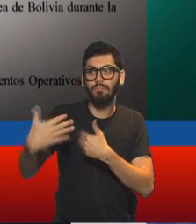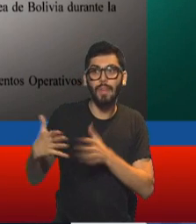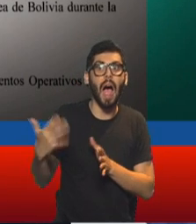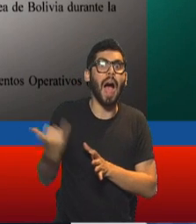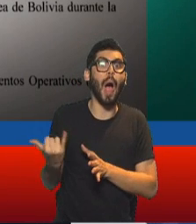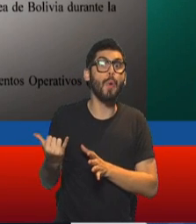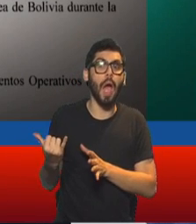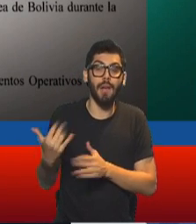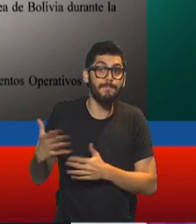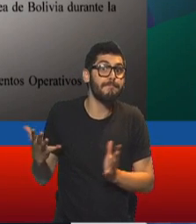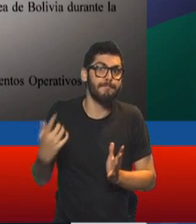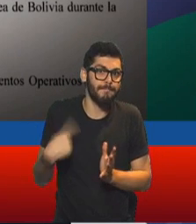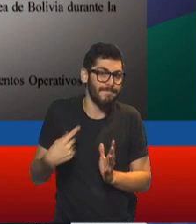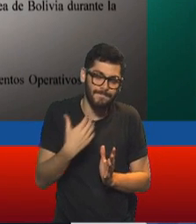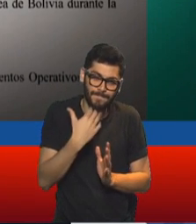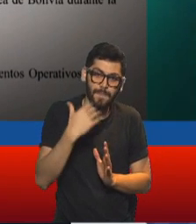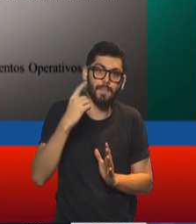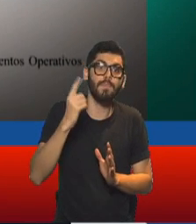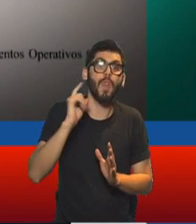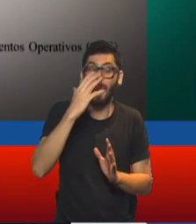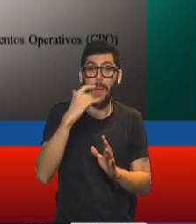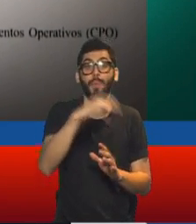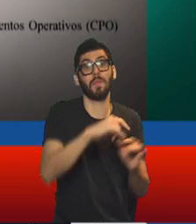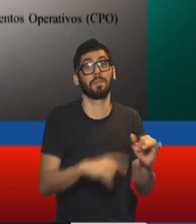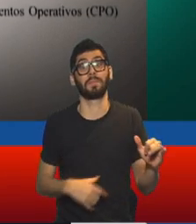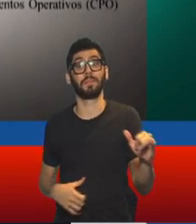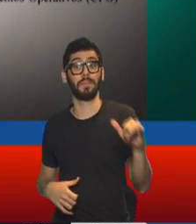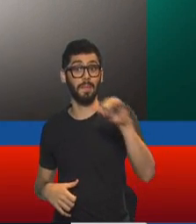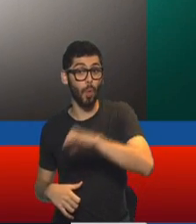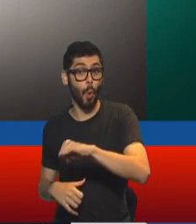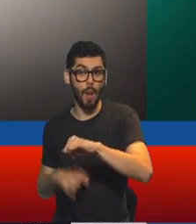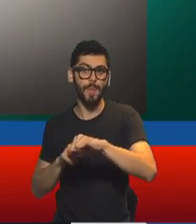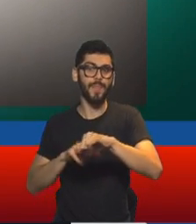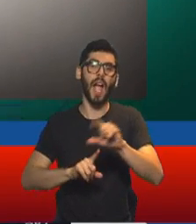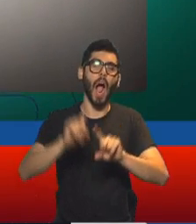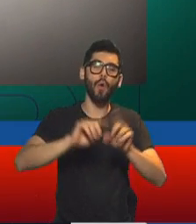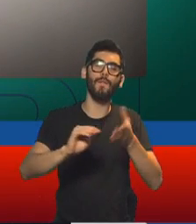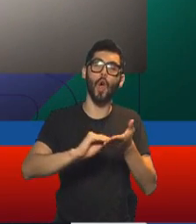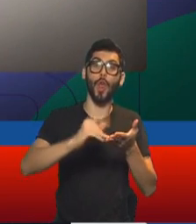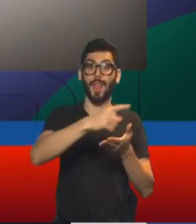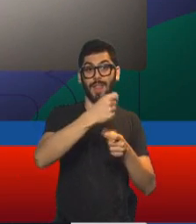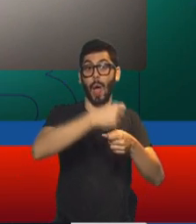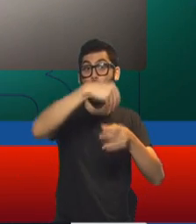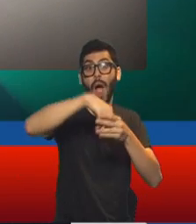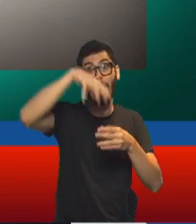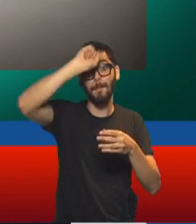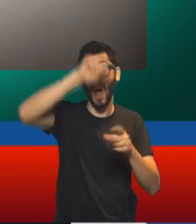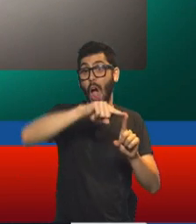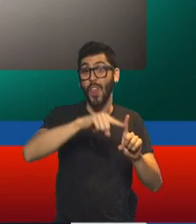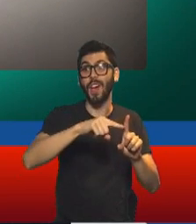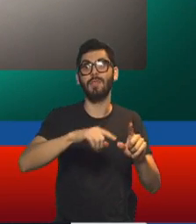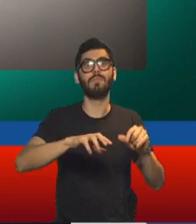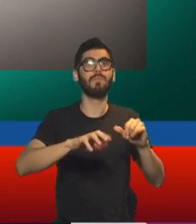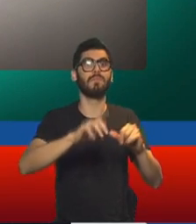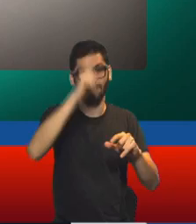trasladando algunos gendarmes que volvían y algunos funcionarios de la embajada argentina en Bolivia. También